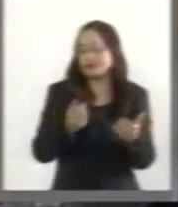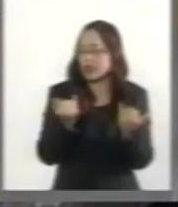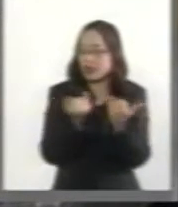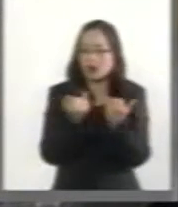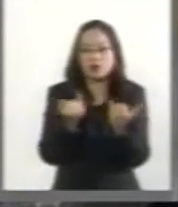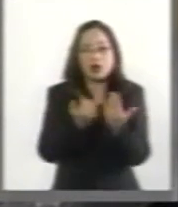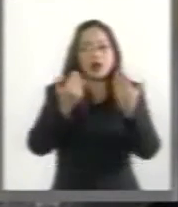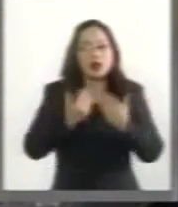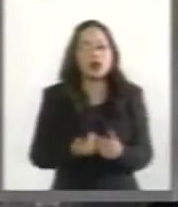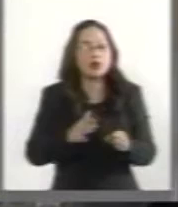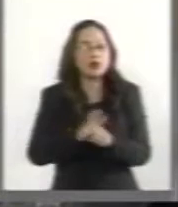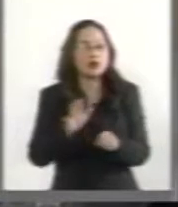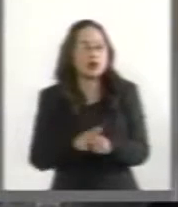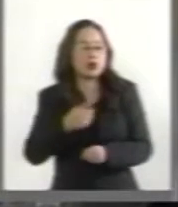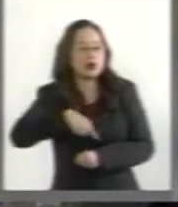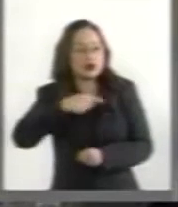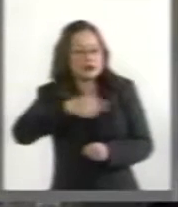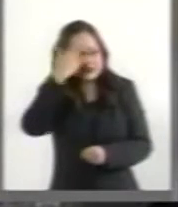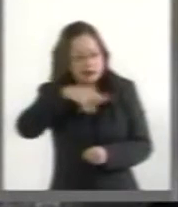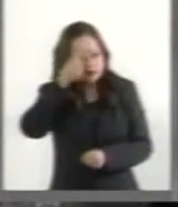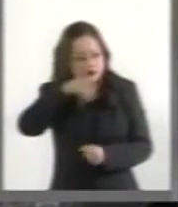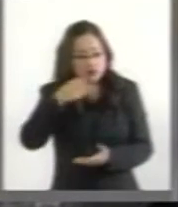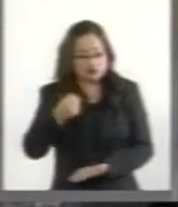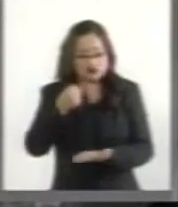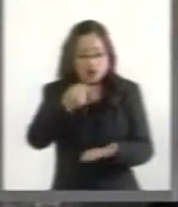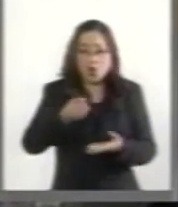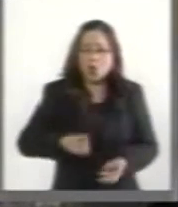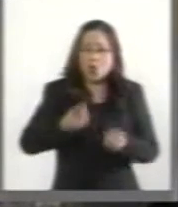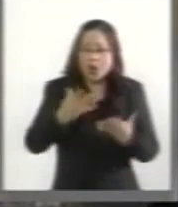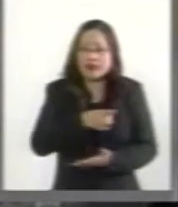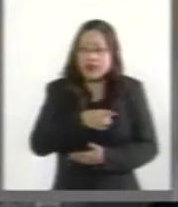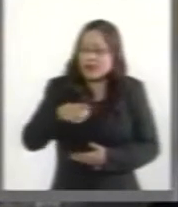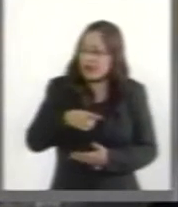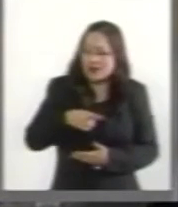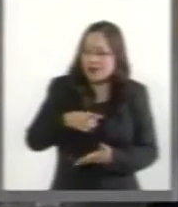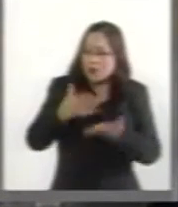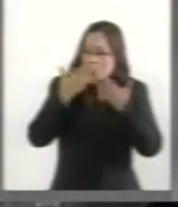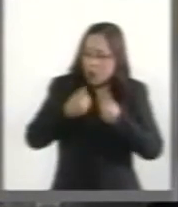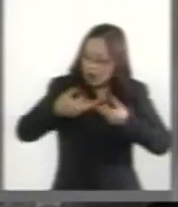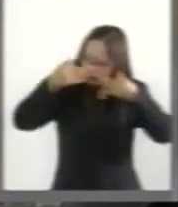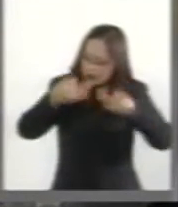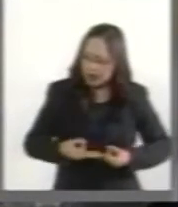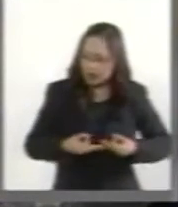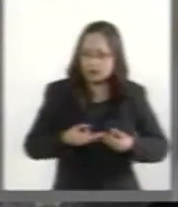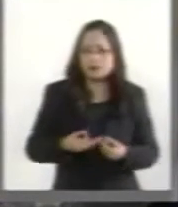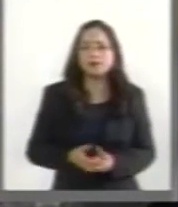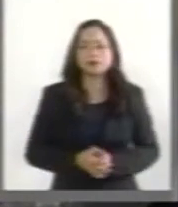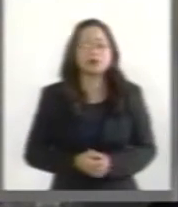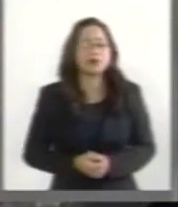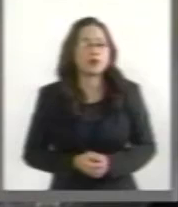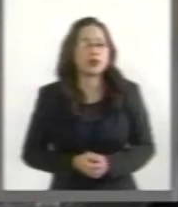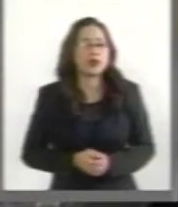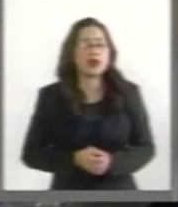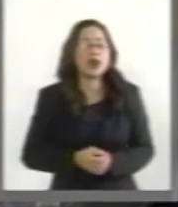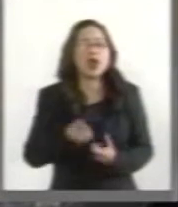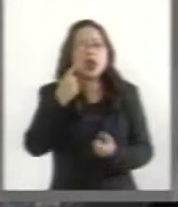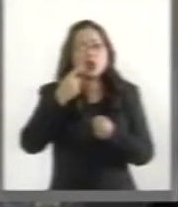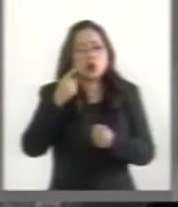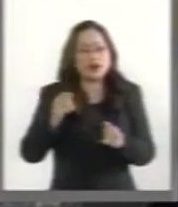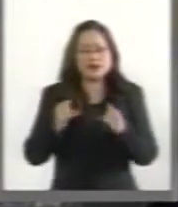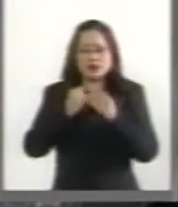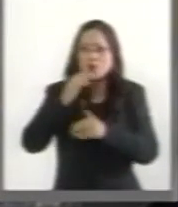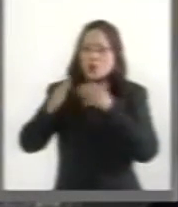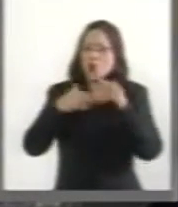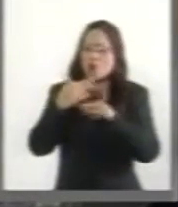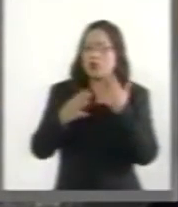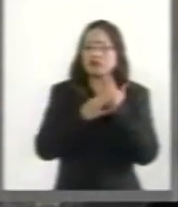simplemente no es posible saber el monto real. Cifras globales hablan de hasta 536